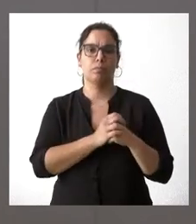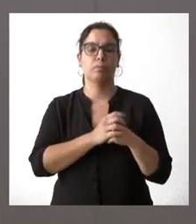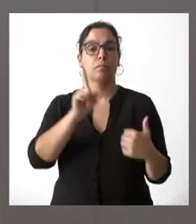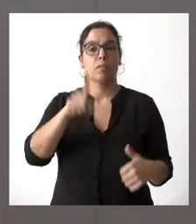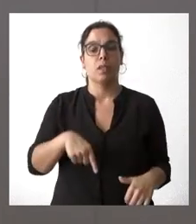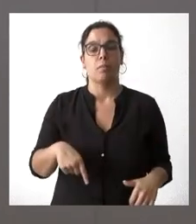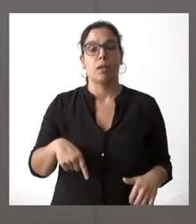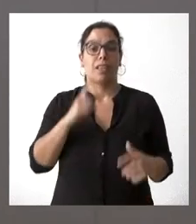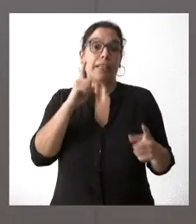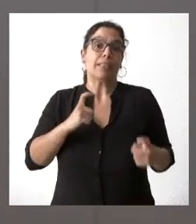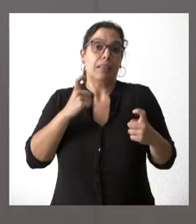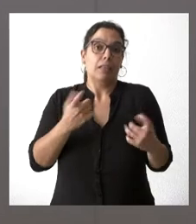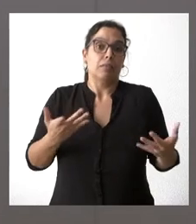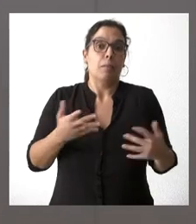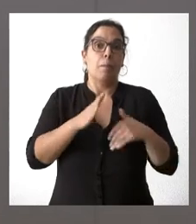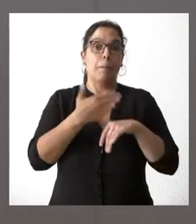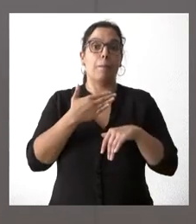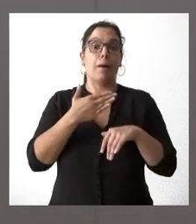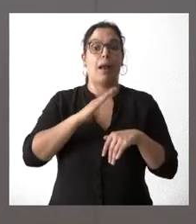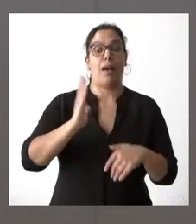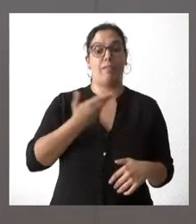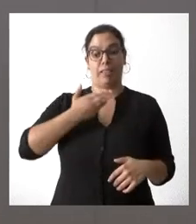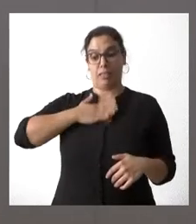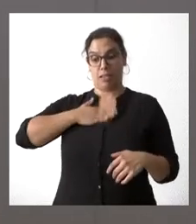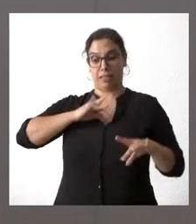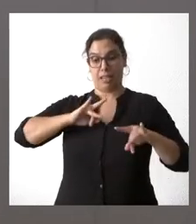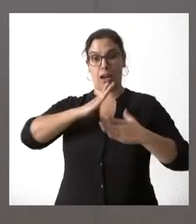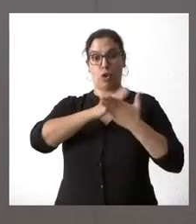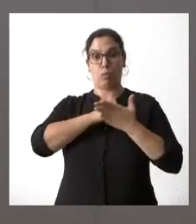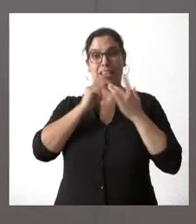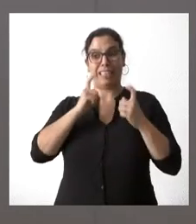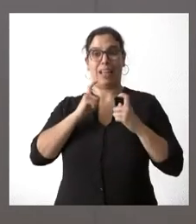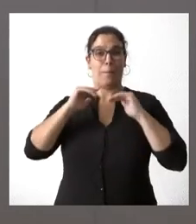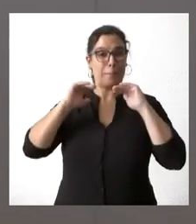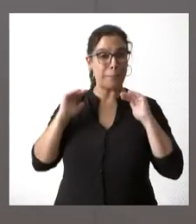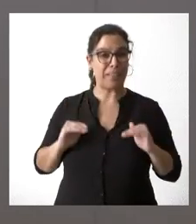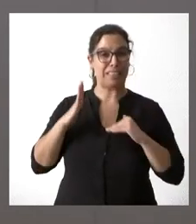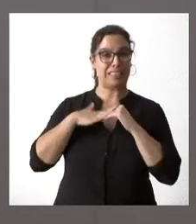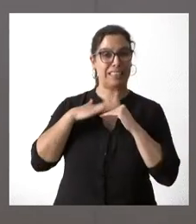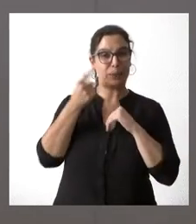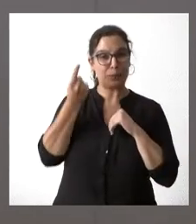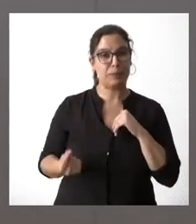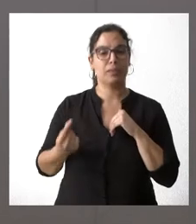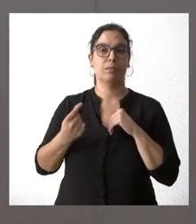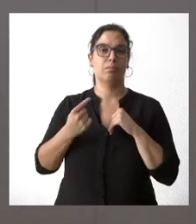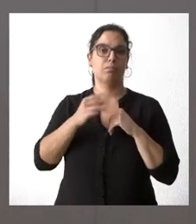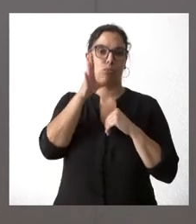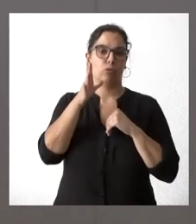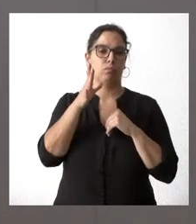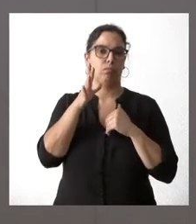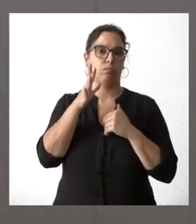también procurando que el impacto hacia nuestra comunidad autónoma fuera el menor posible como consecuencia de estos